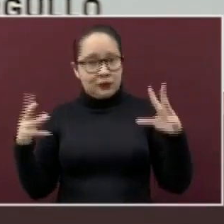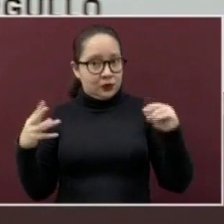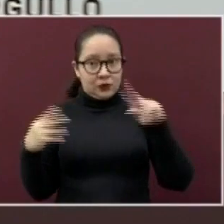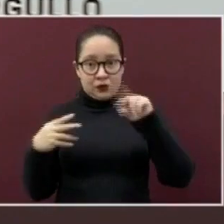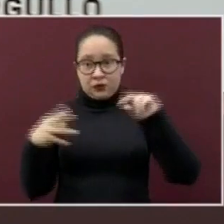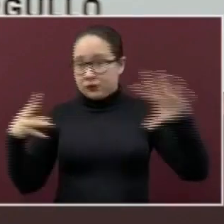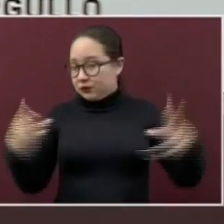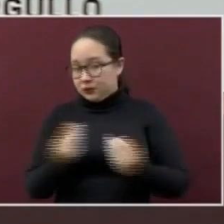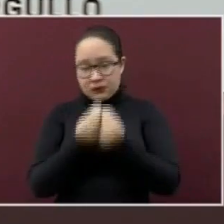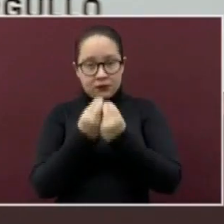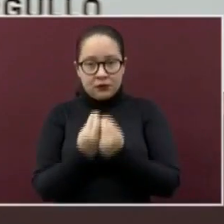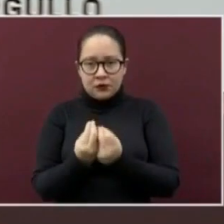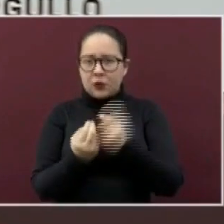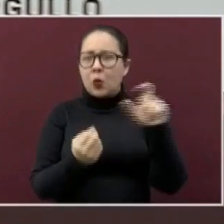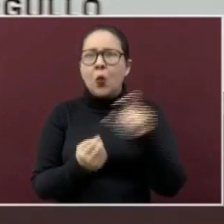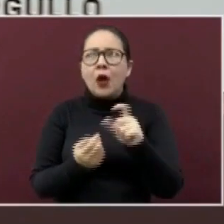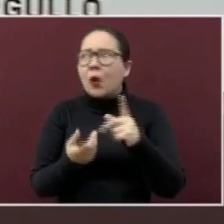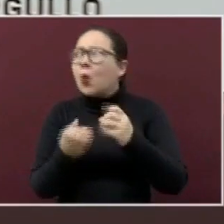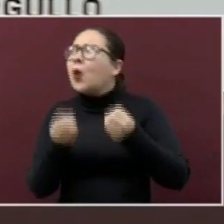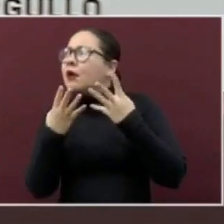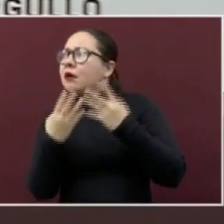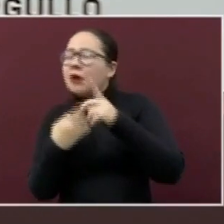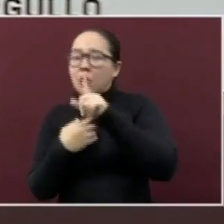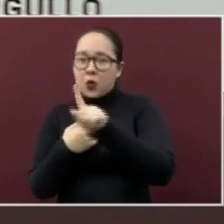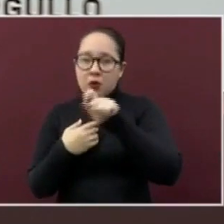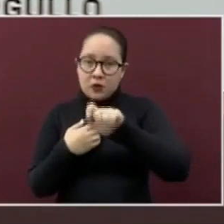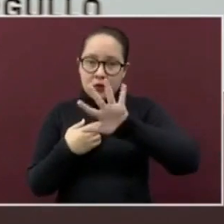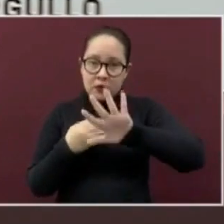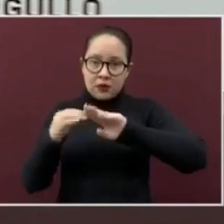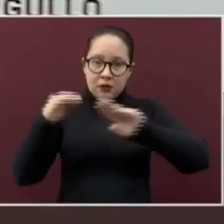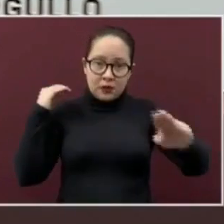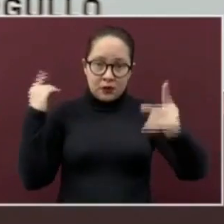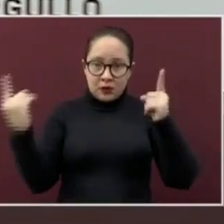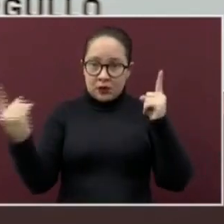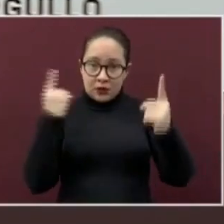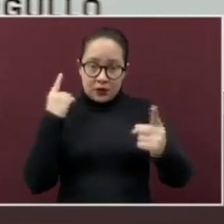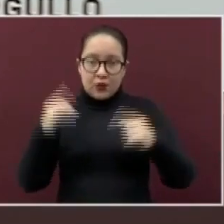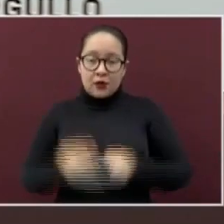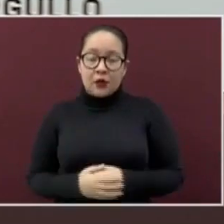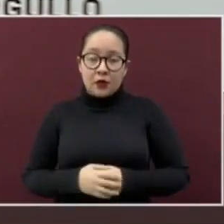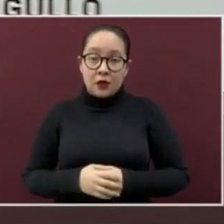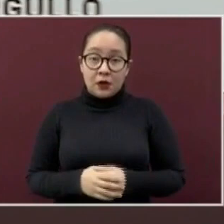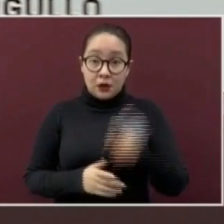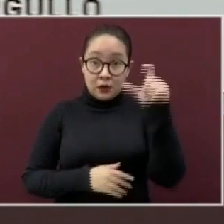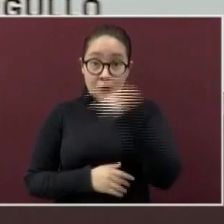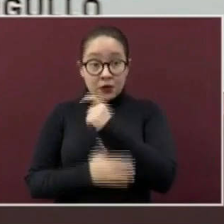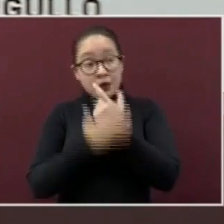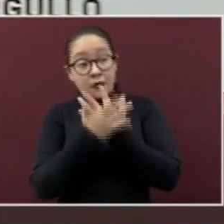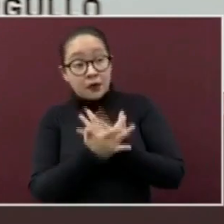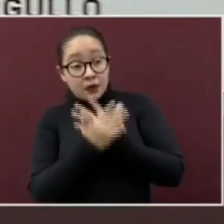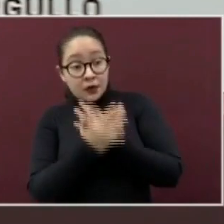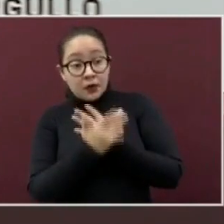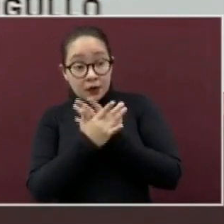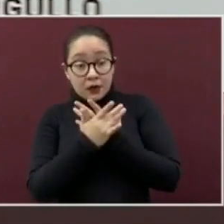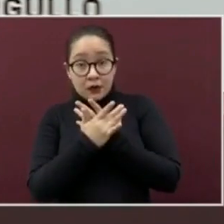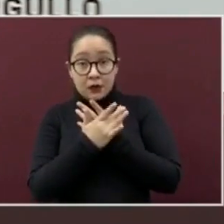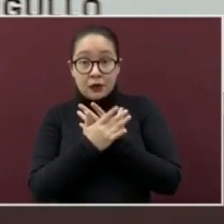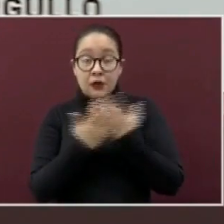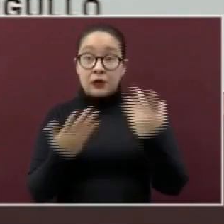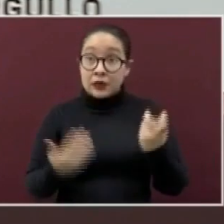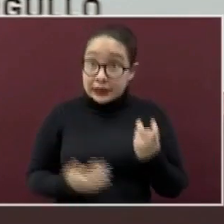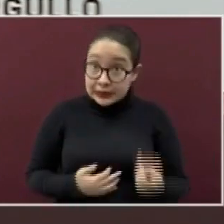mientras se está en espera en el transporte que los va a llevar. Esto